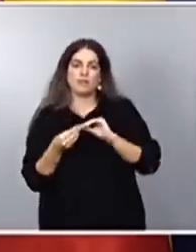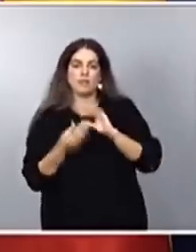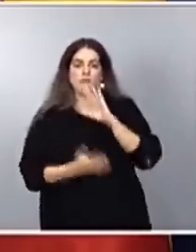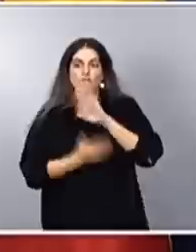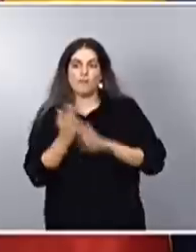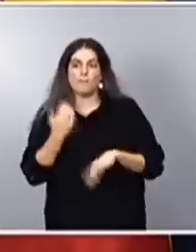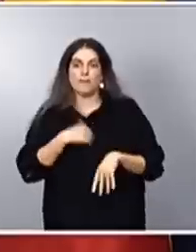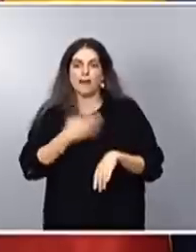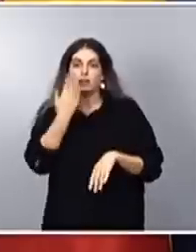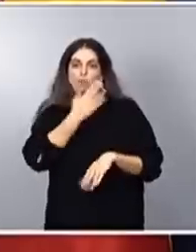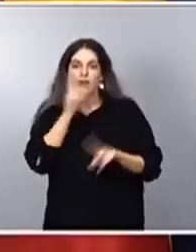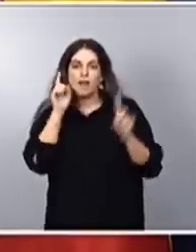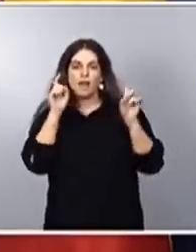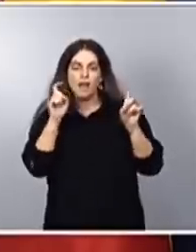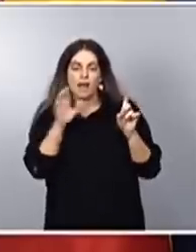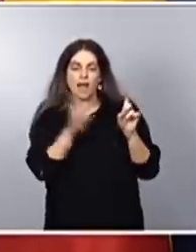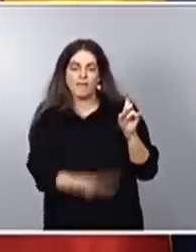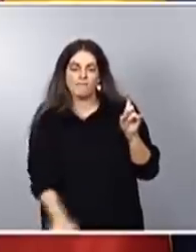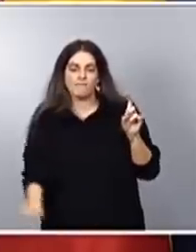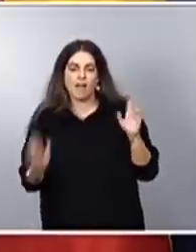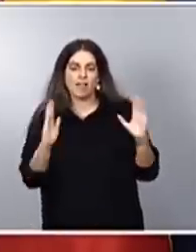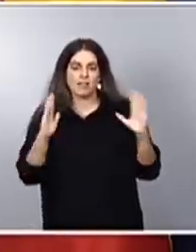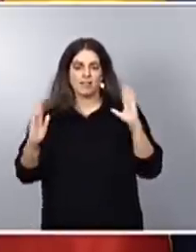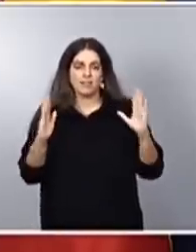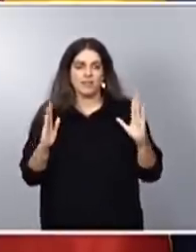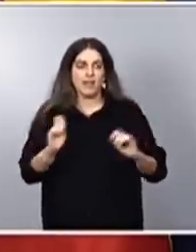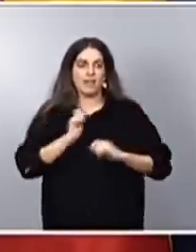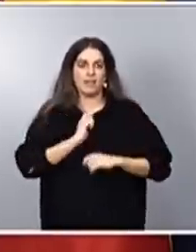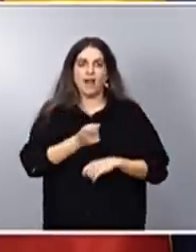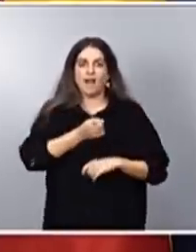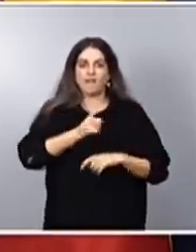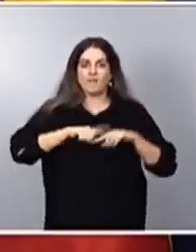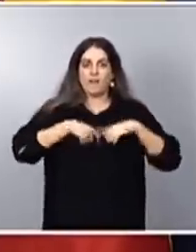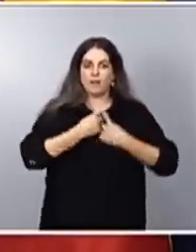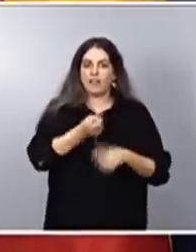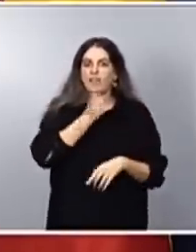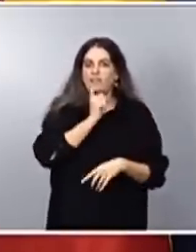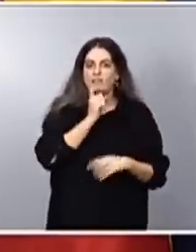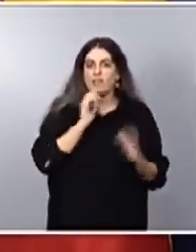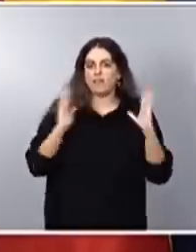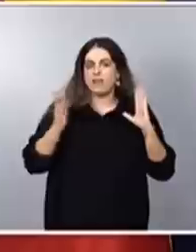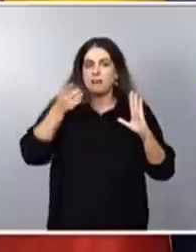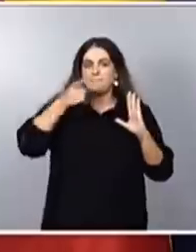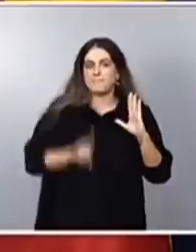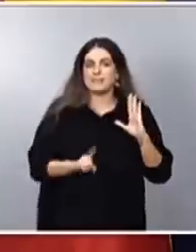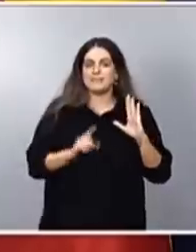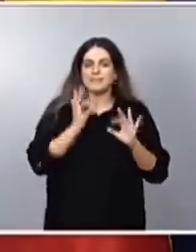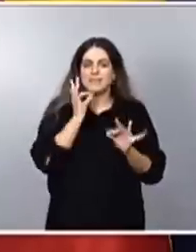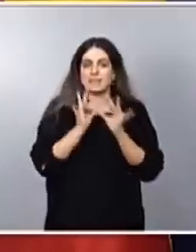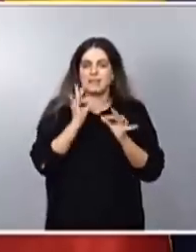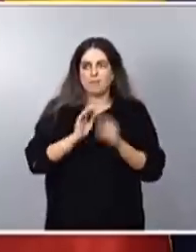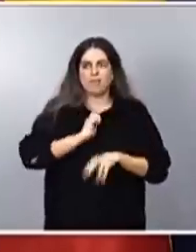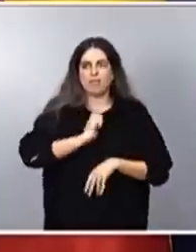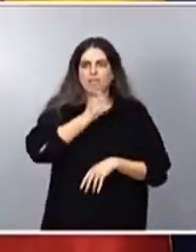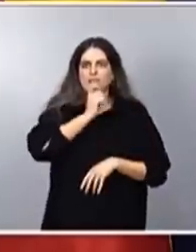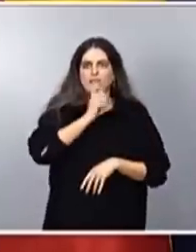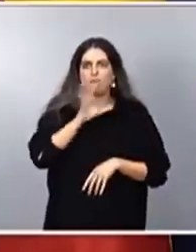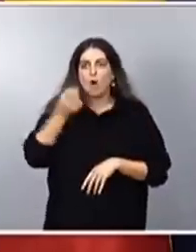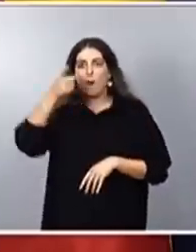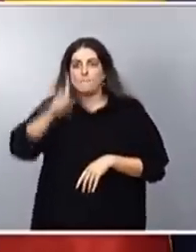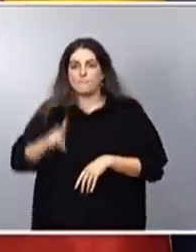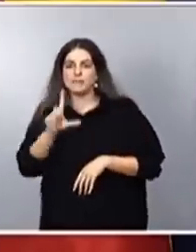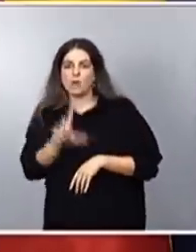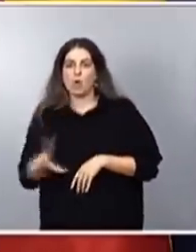años, que tan difícil se lo pone a las familias durante septiembre, o también esos meses de julio, que a veces son una auténtica